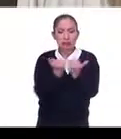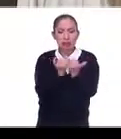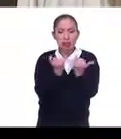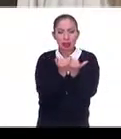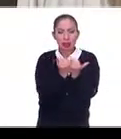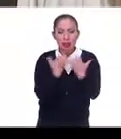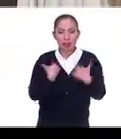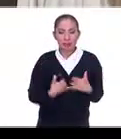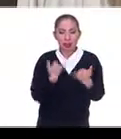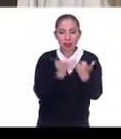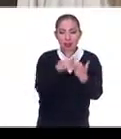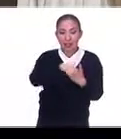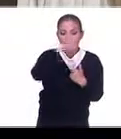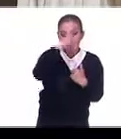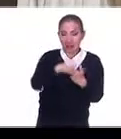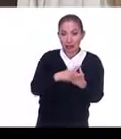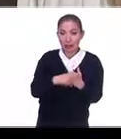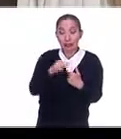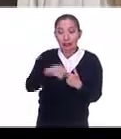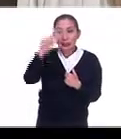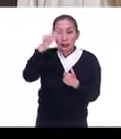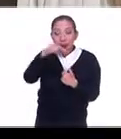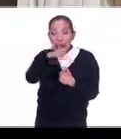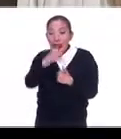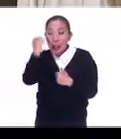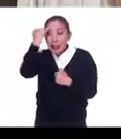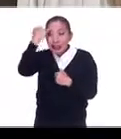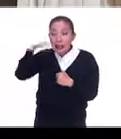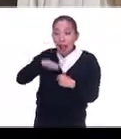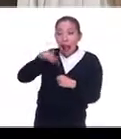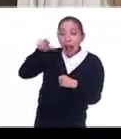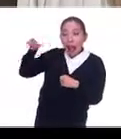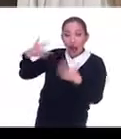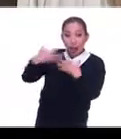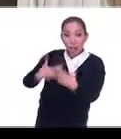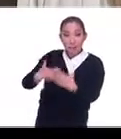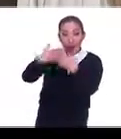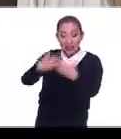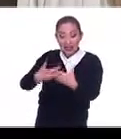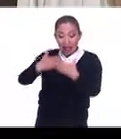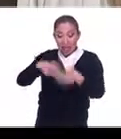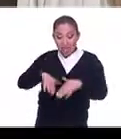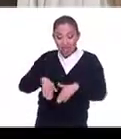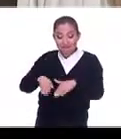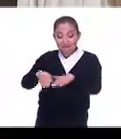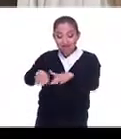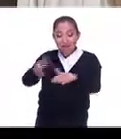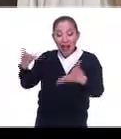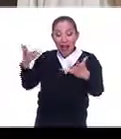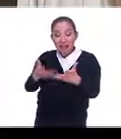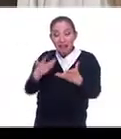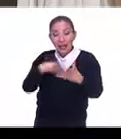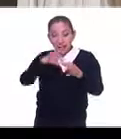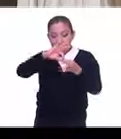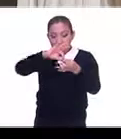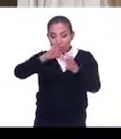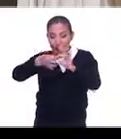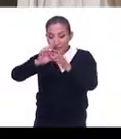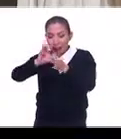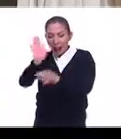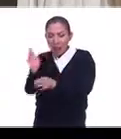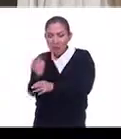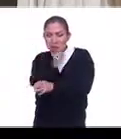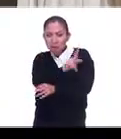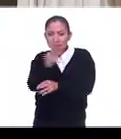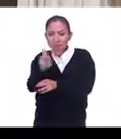También implica que sabía que en la India existe una máquina de coser que hace la cadenilla parecida